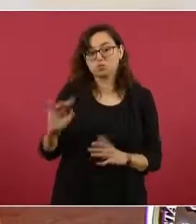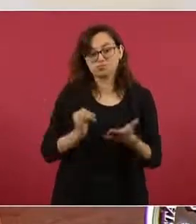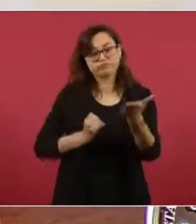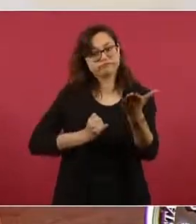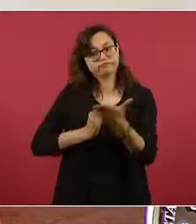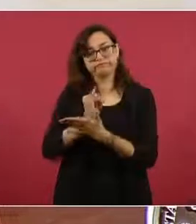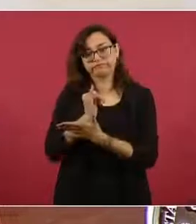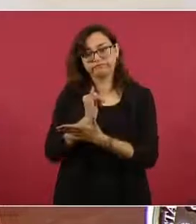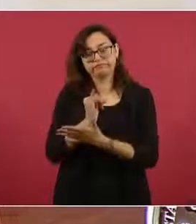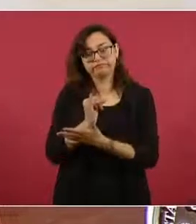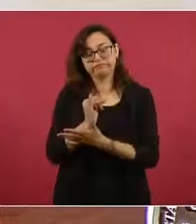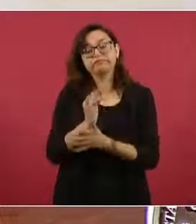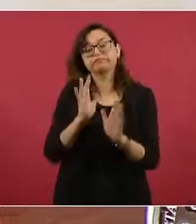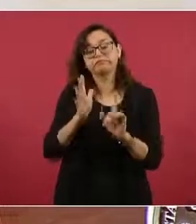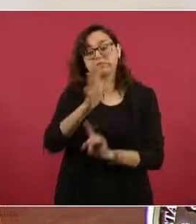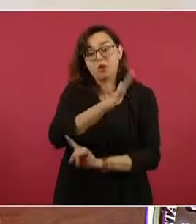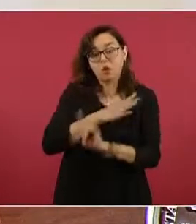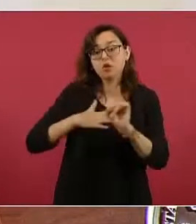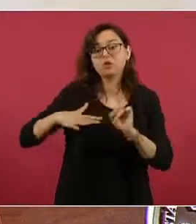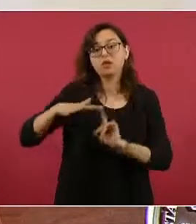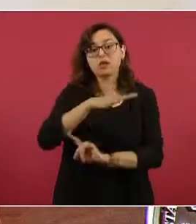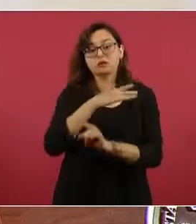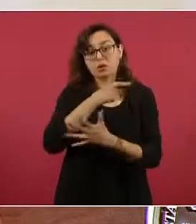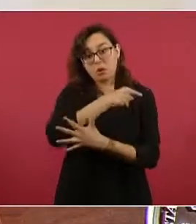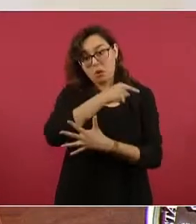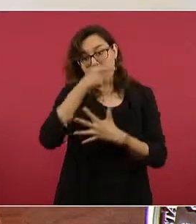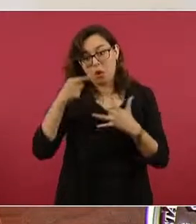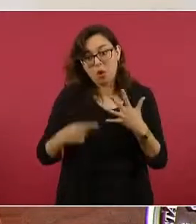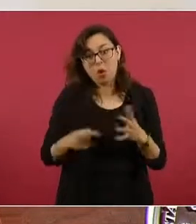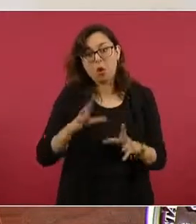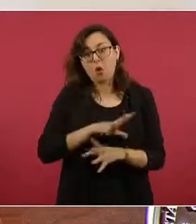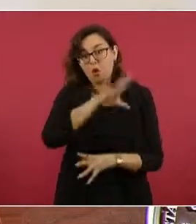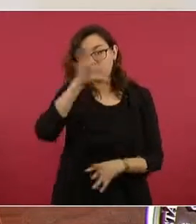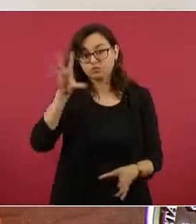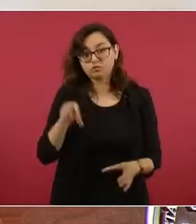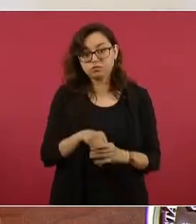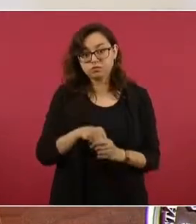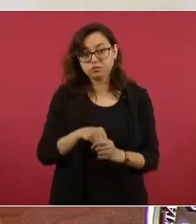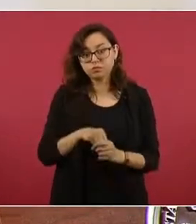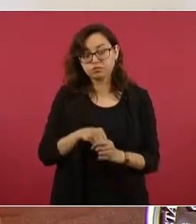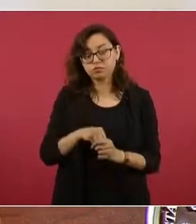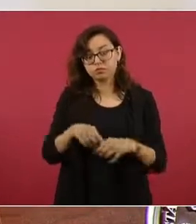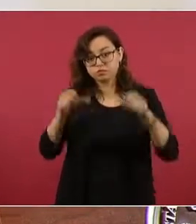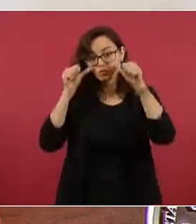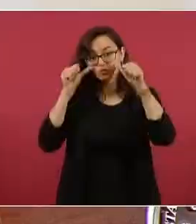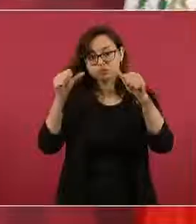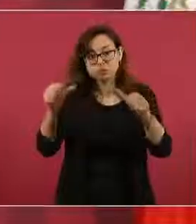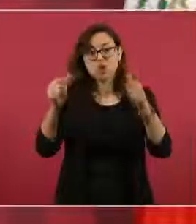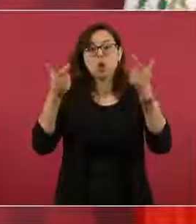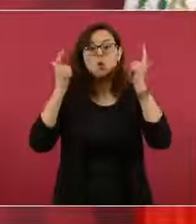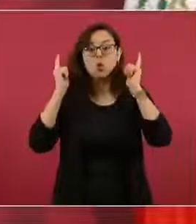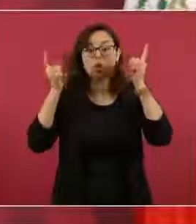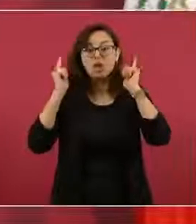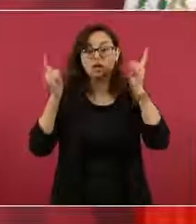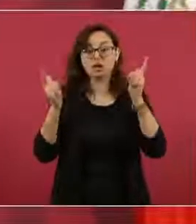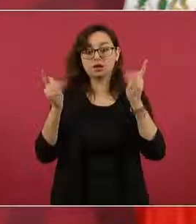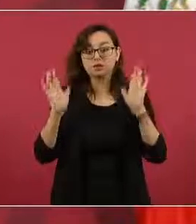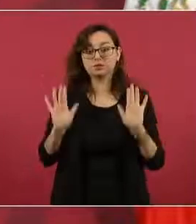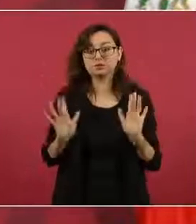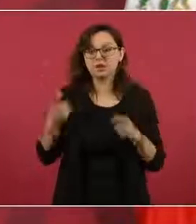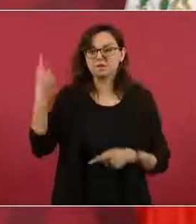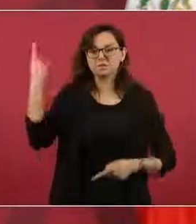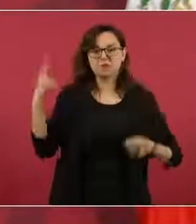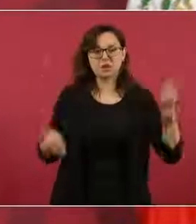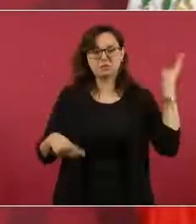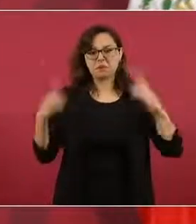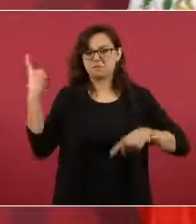cuenta todos los elementos y que no se actúen por consignas en ningún